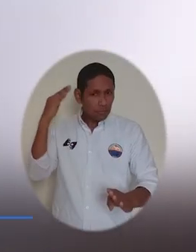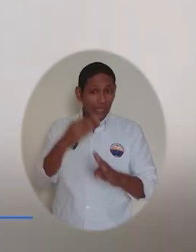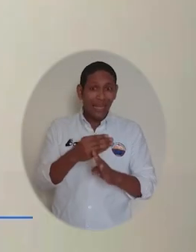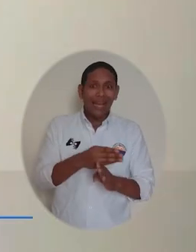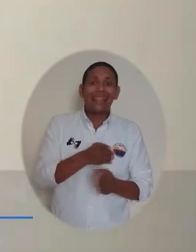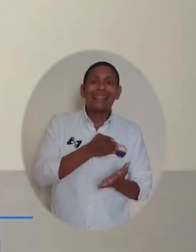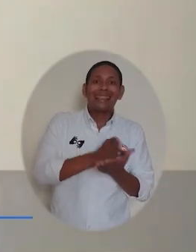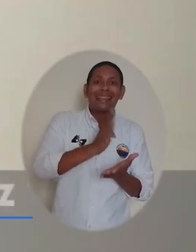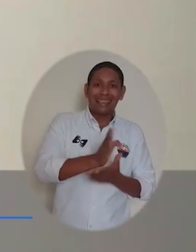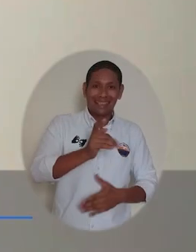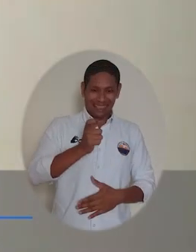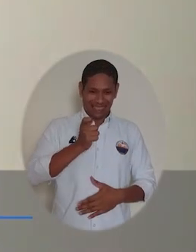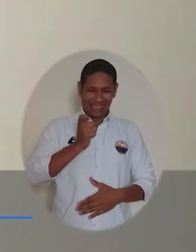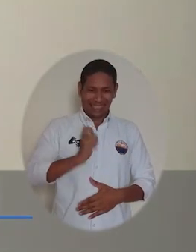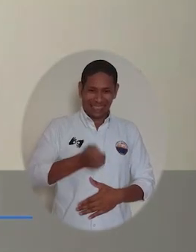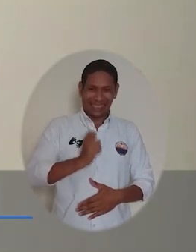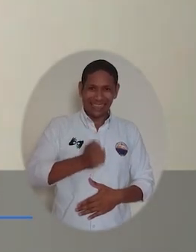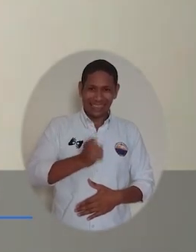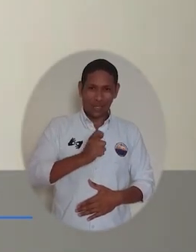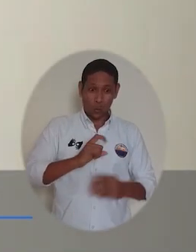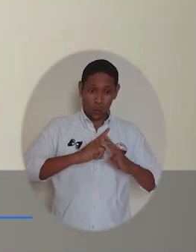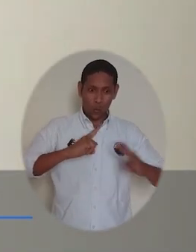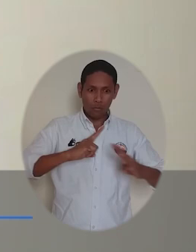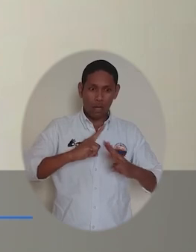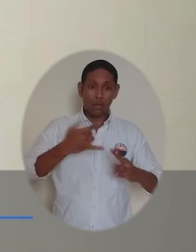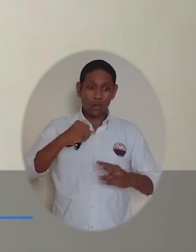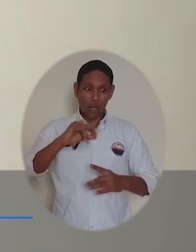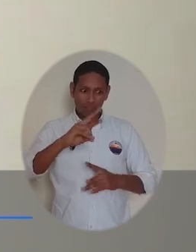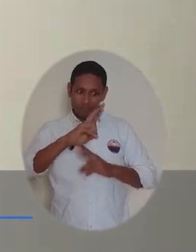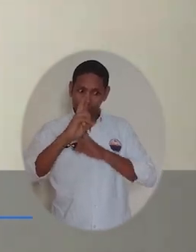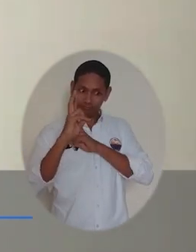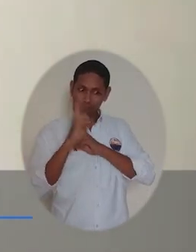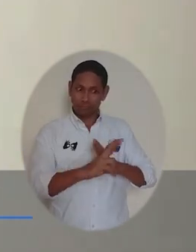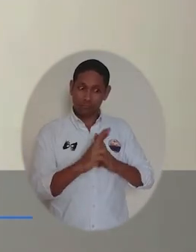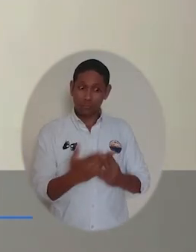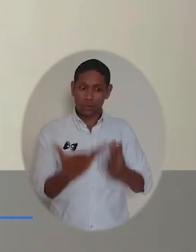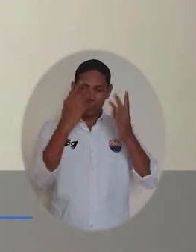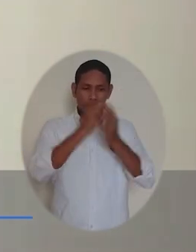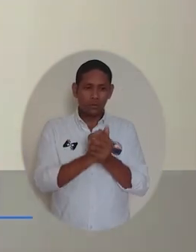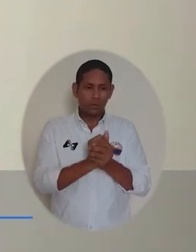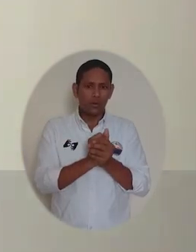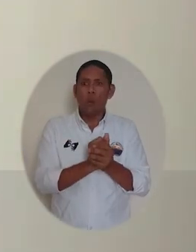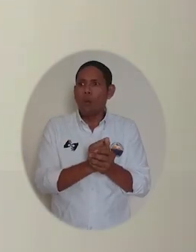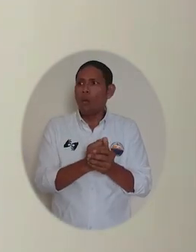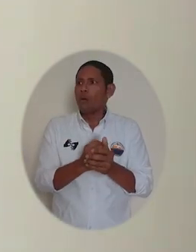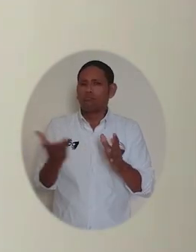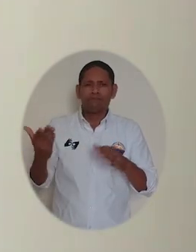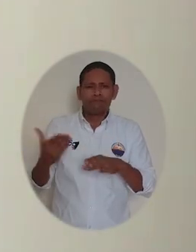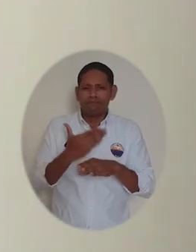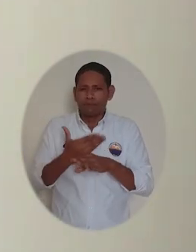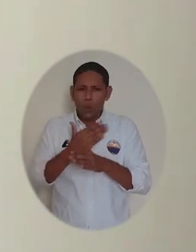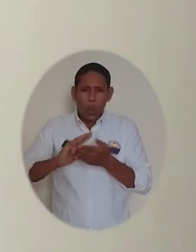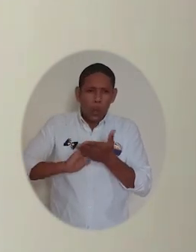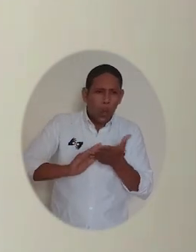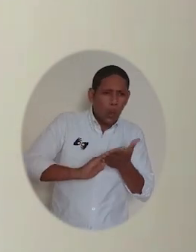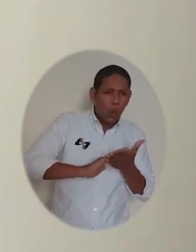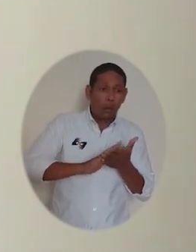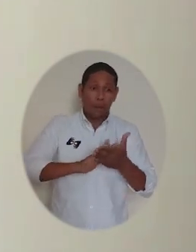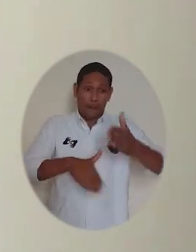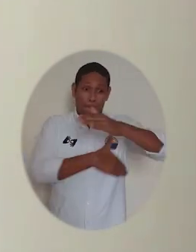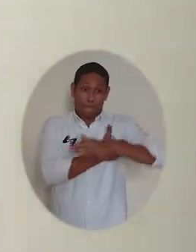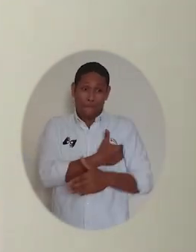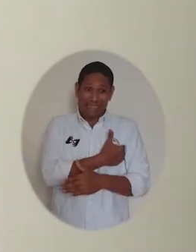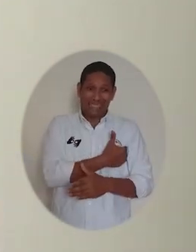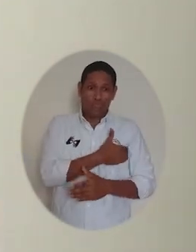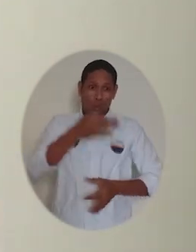del consultorio jurídico y centro de conciliación del programa de Derecho de la Universidad Magdalena ha sido saltado recientemente por la Dirección de Mecanismos Alternativos